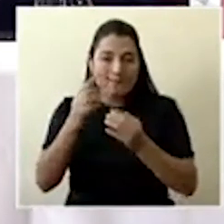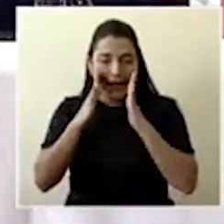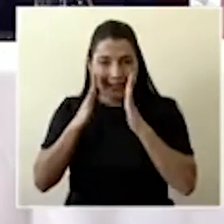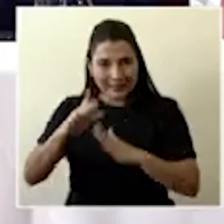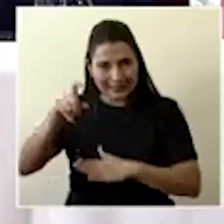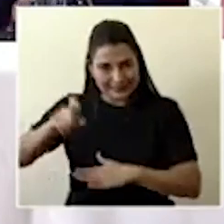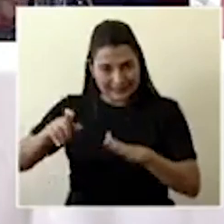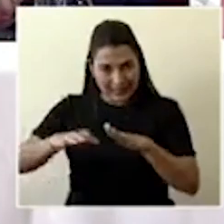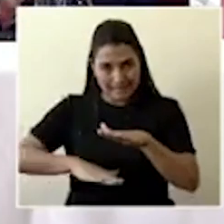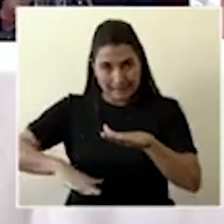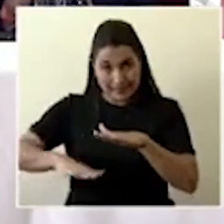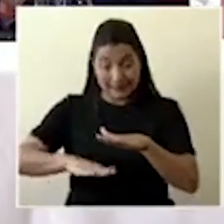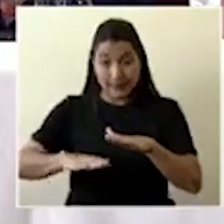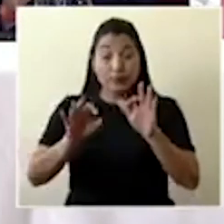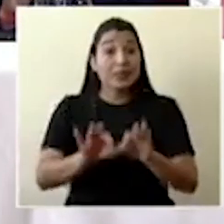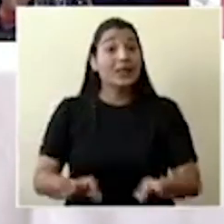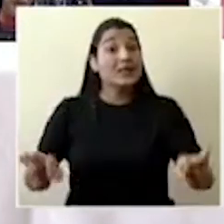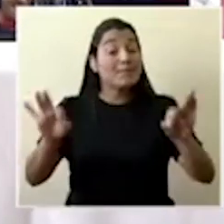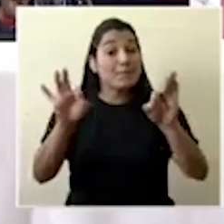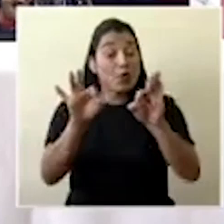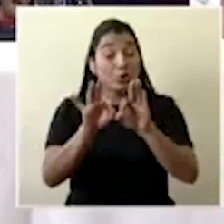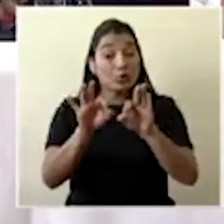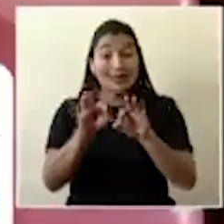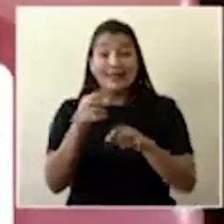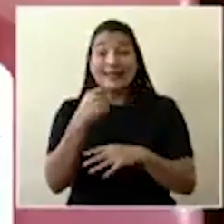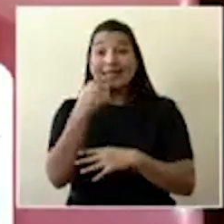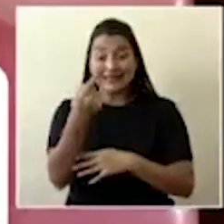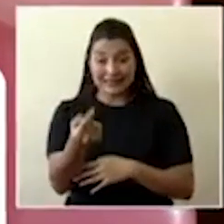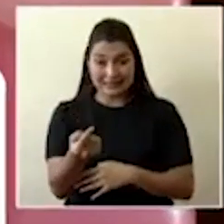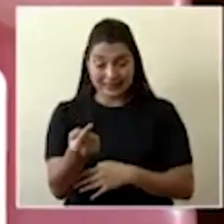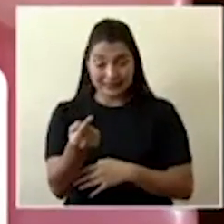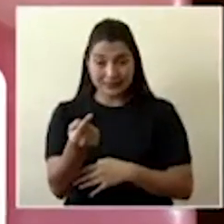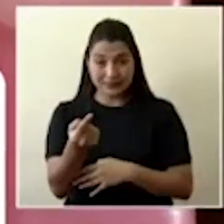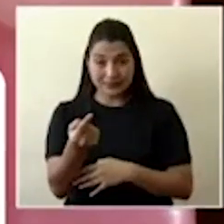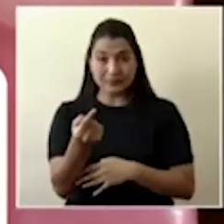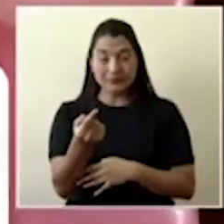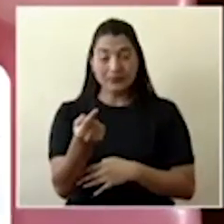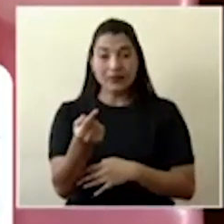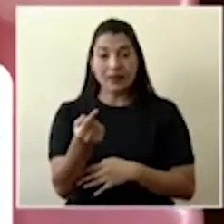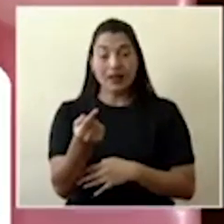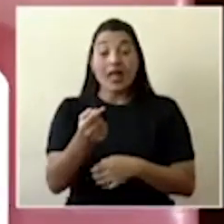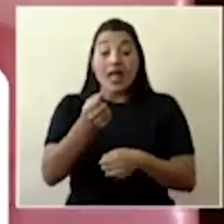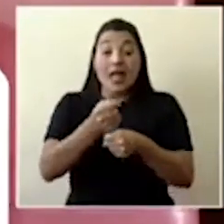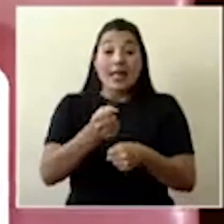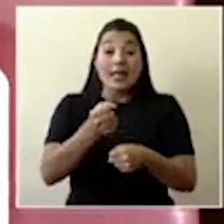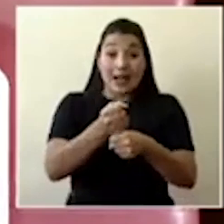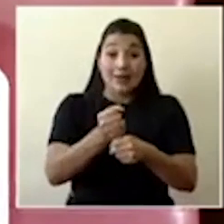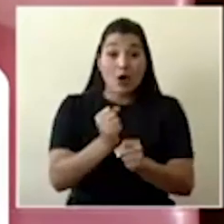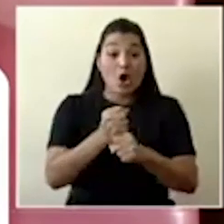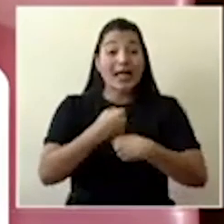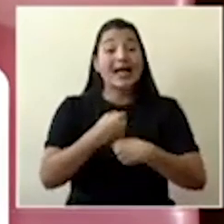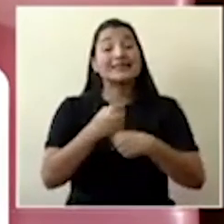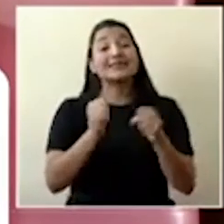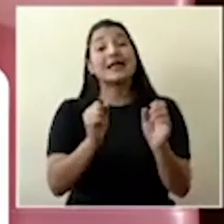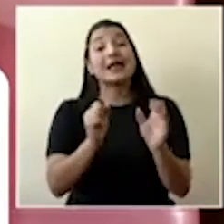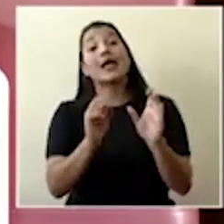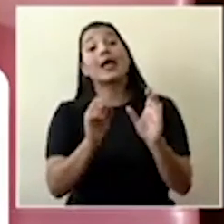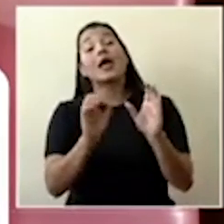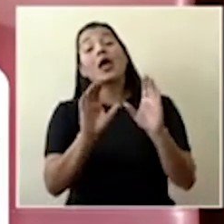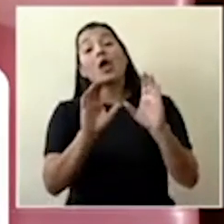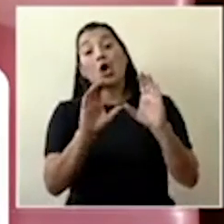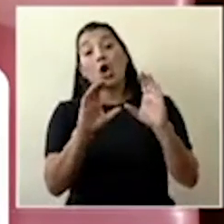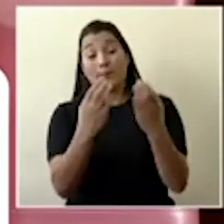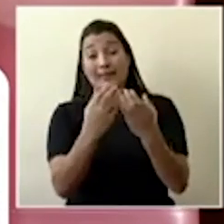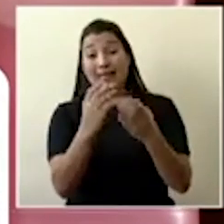la población. Importante mencionar que se han identificado a partir del trabajo que hacen los comités de emergencia tres